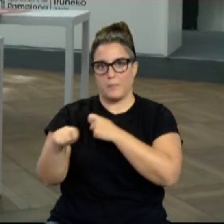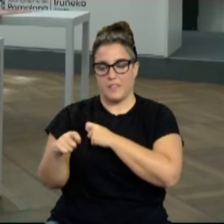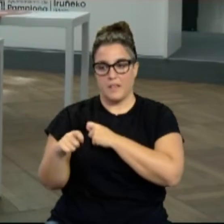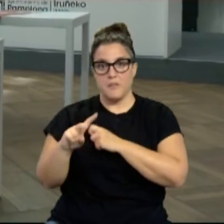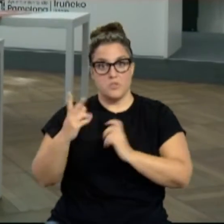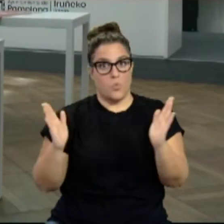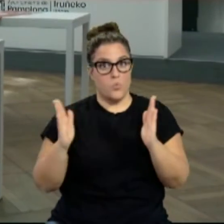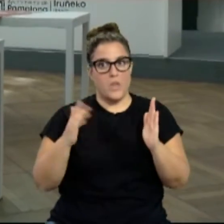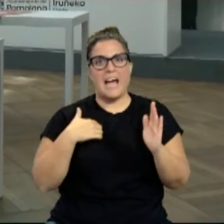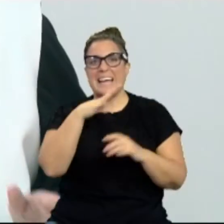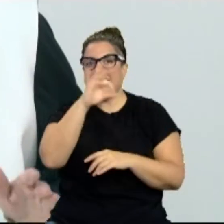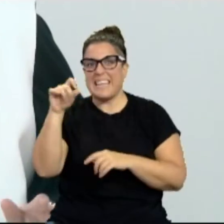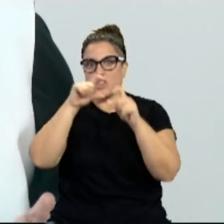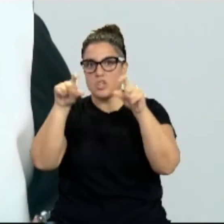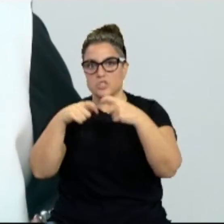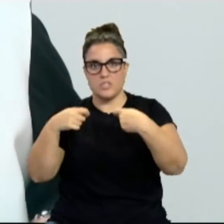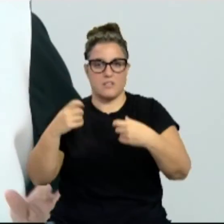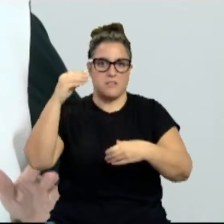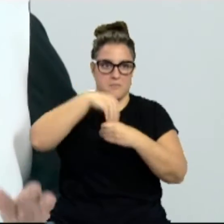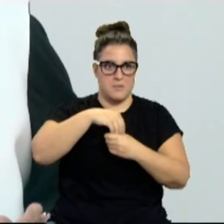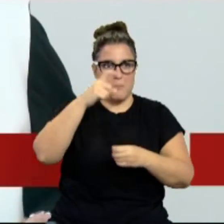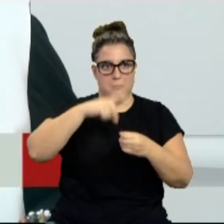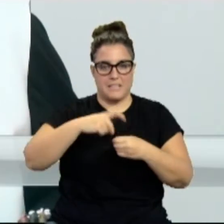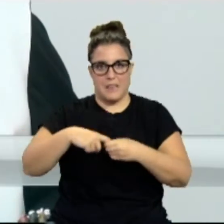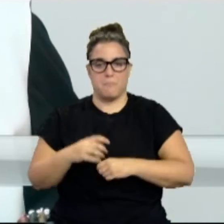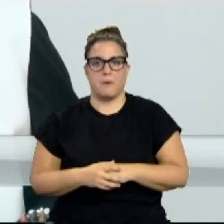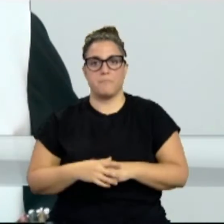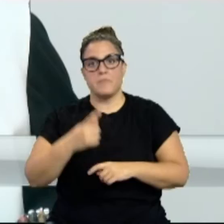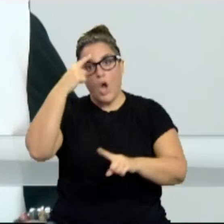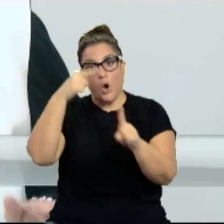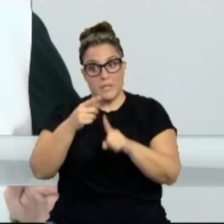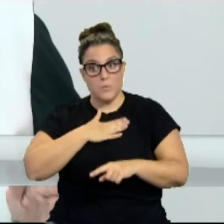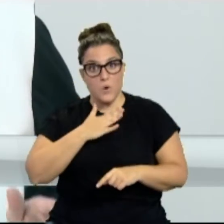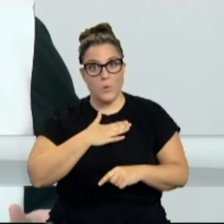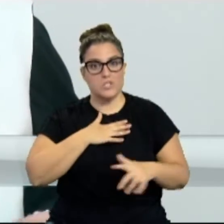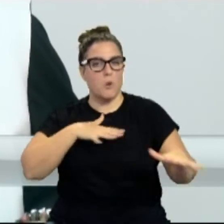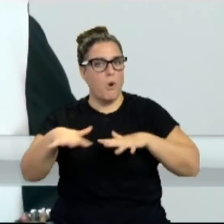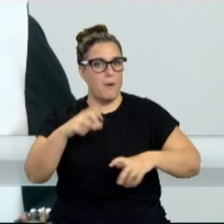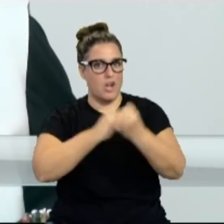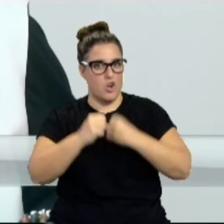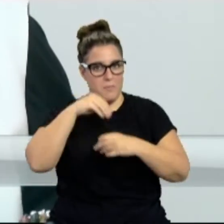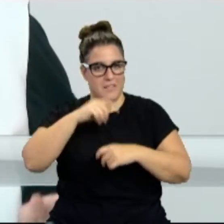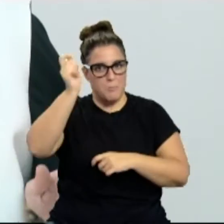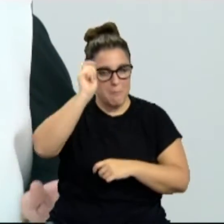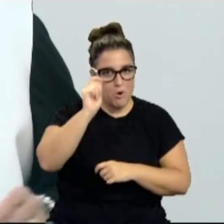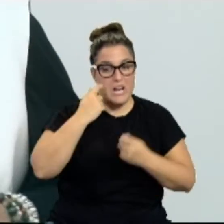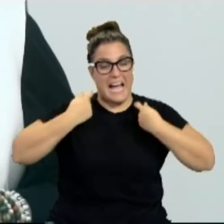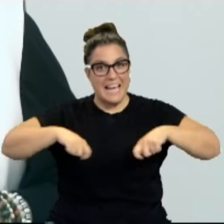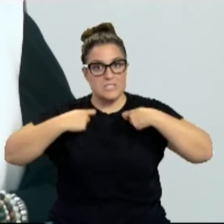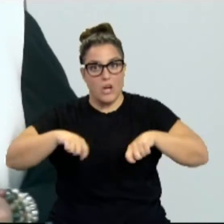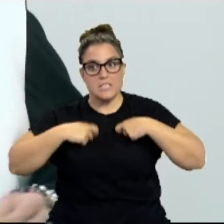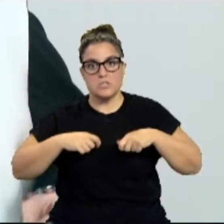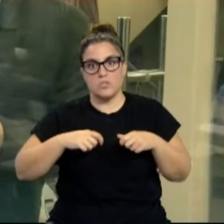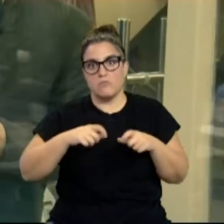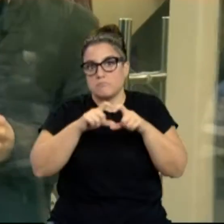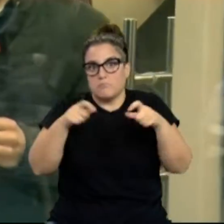más de 500 establecimientos. Nuestro objetivo es mover la economía en Pamplona y que el gasto se realice en locales